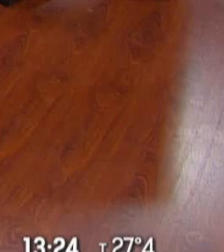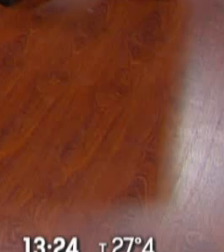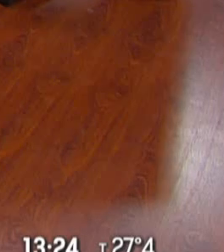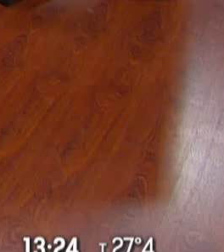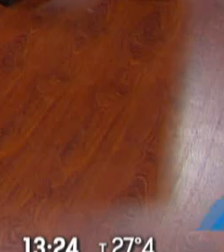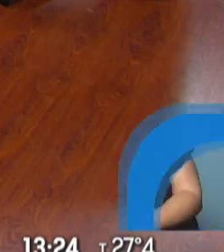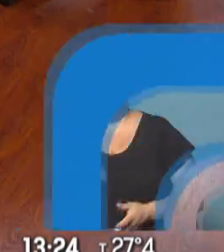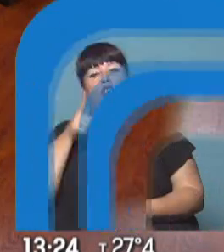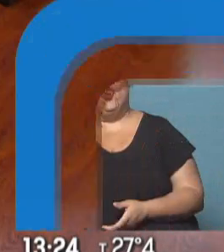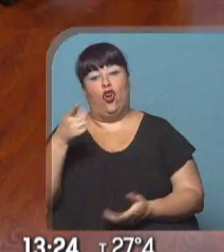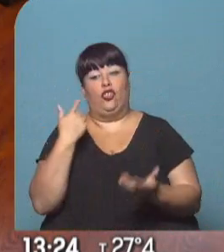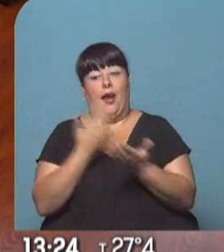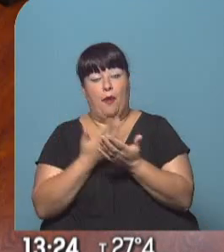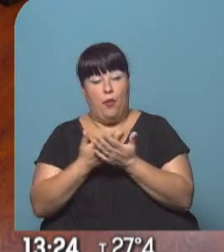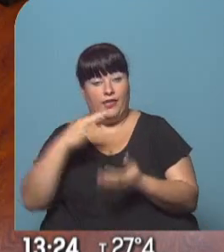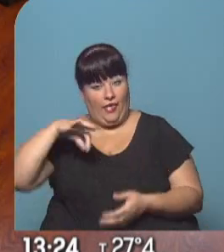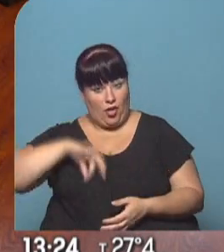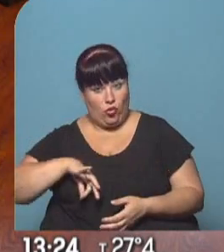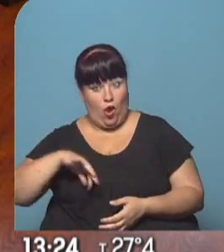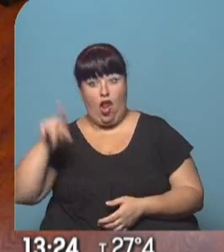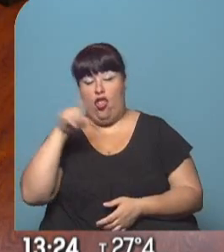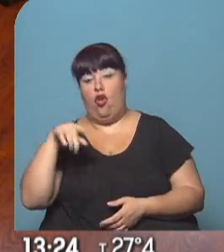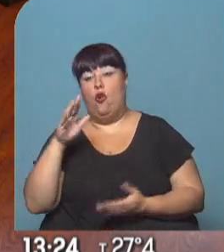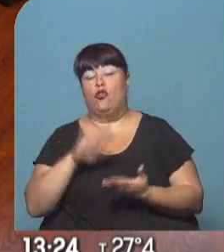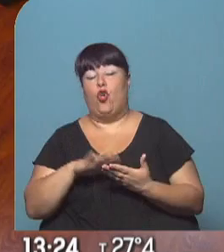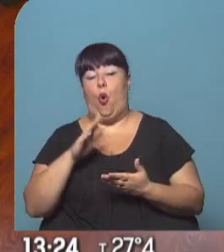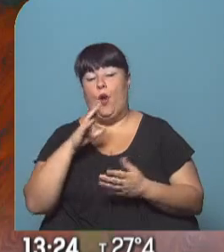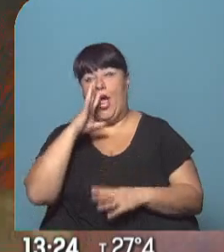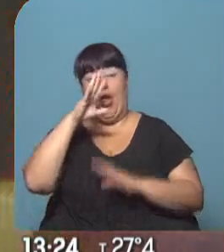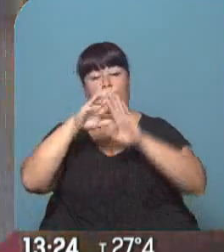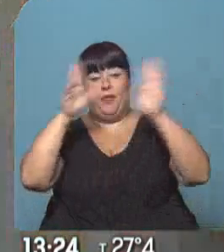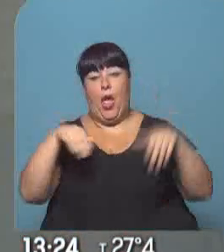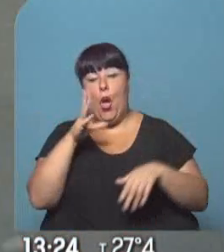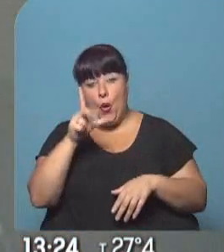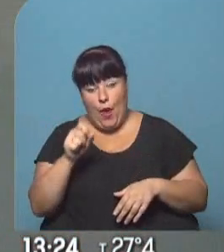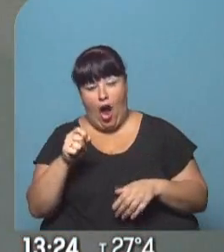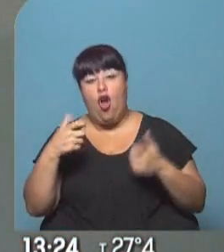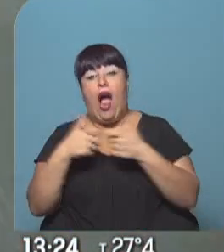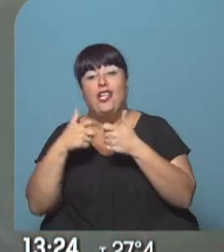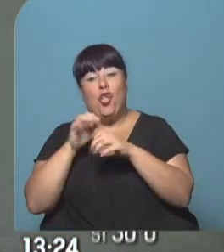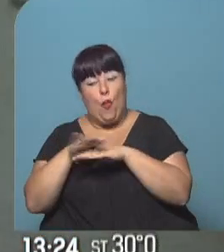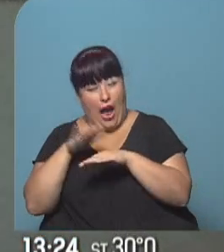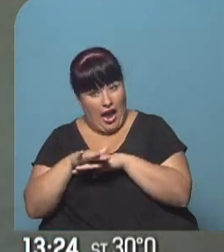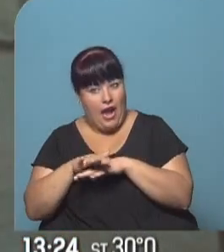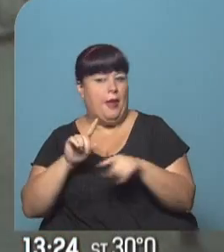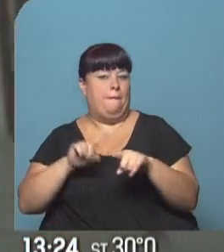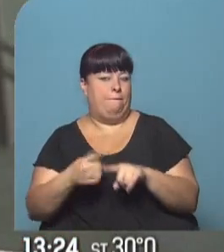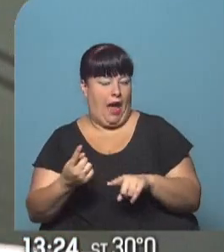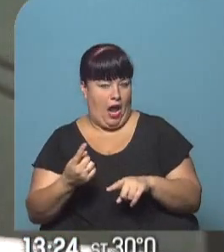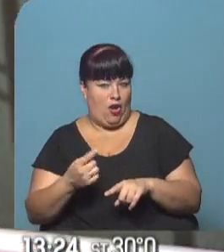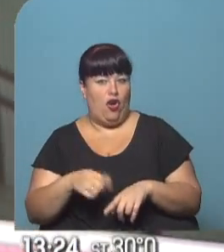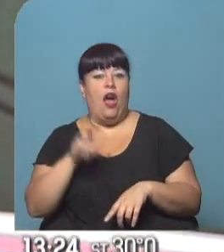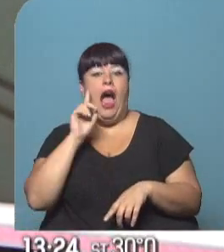En rechazo a la propuesta salarial que recibieron de parte de las entidades bancarias, la Asociación Bancaria inició un paro